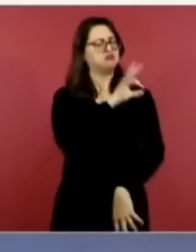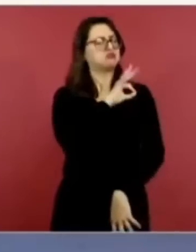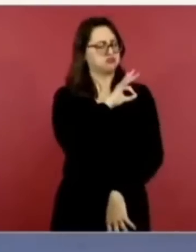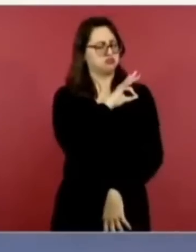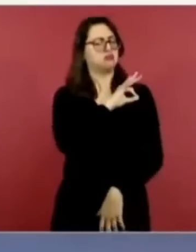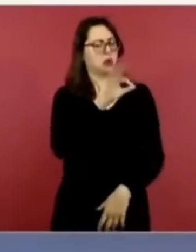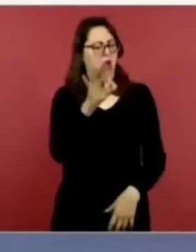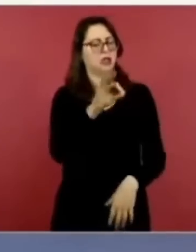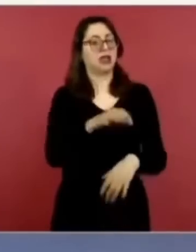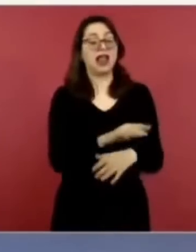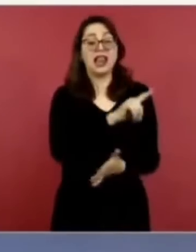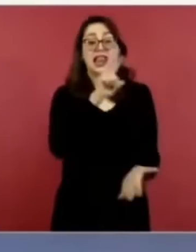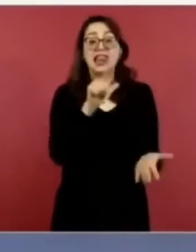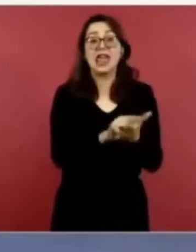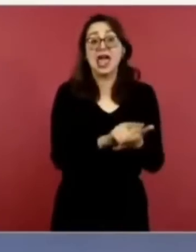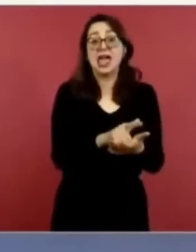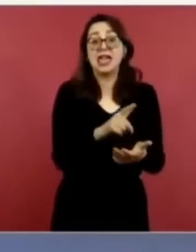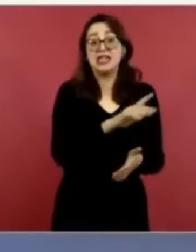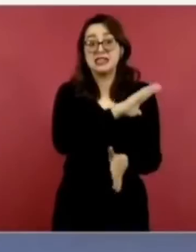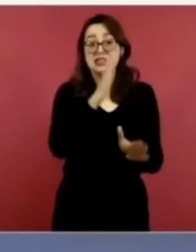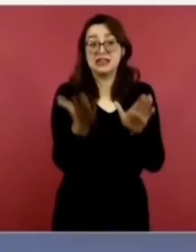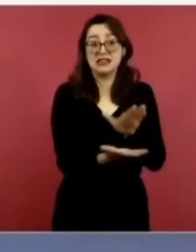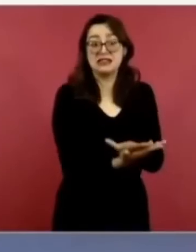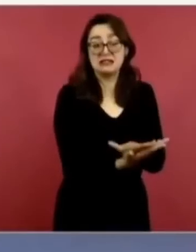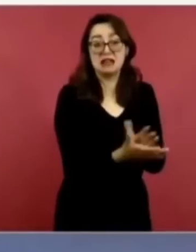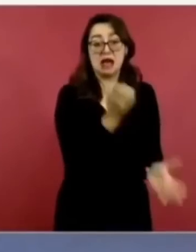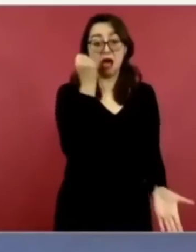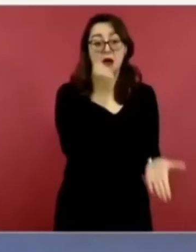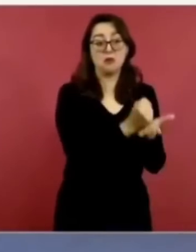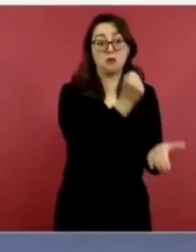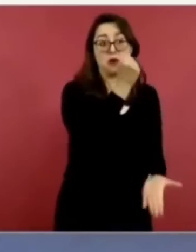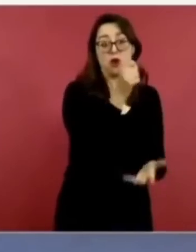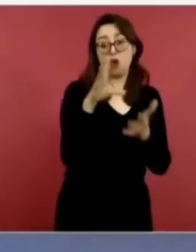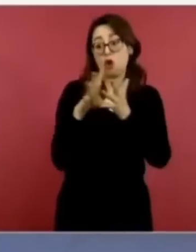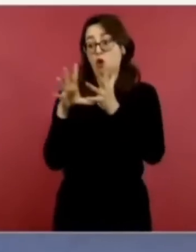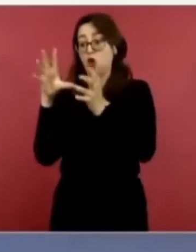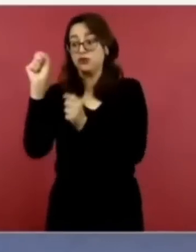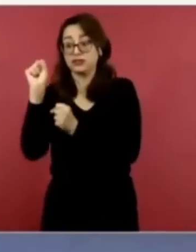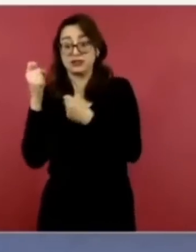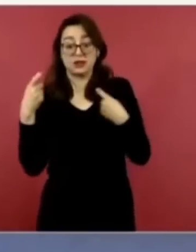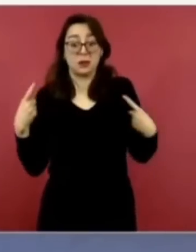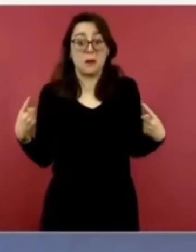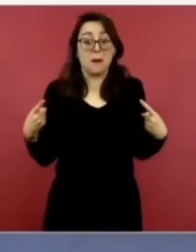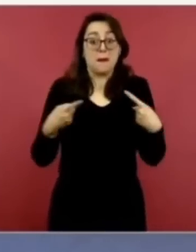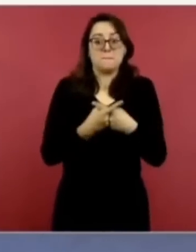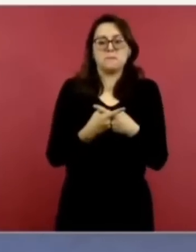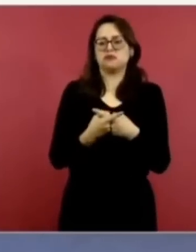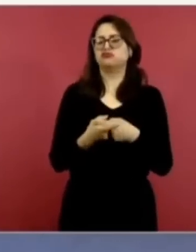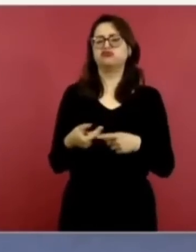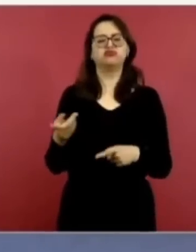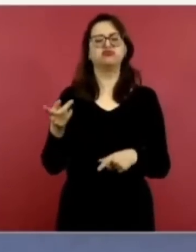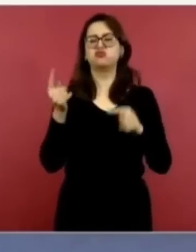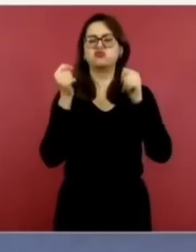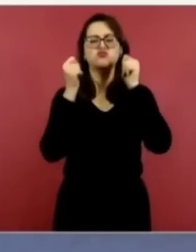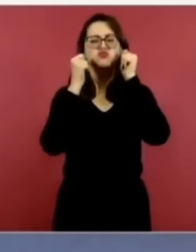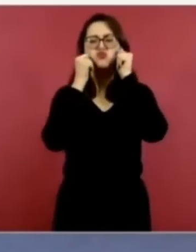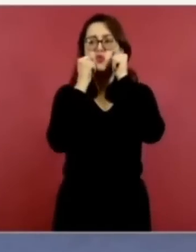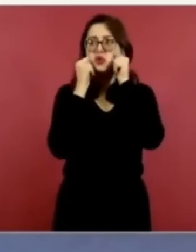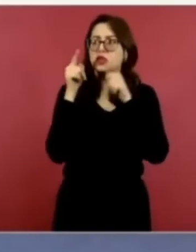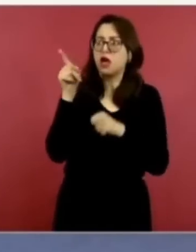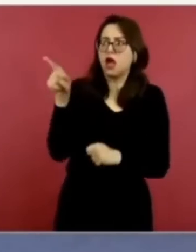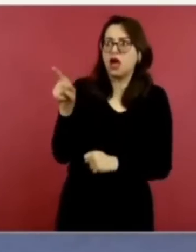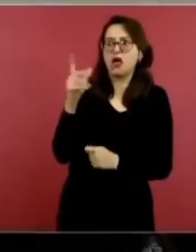ley secundaria y la Constitución prohibía que